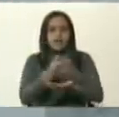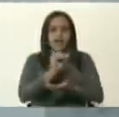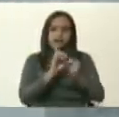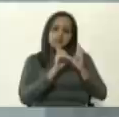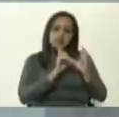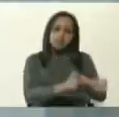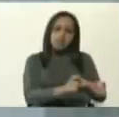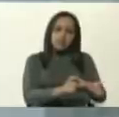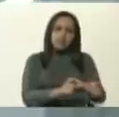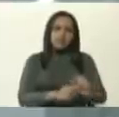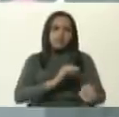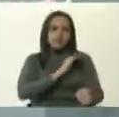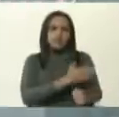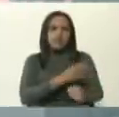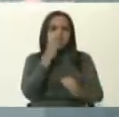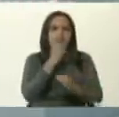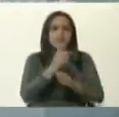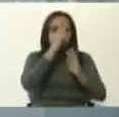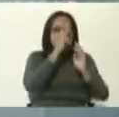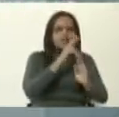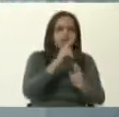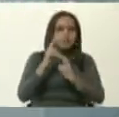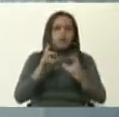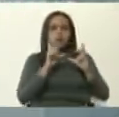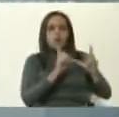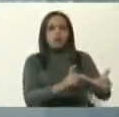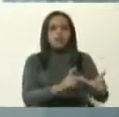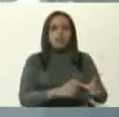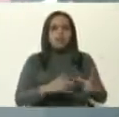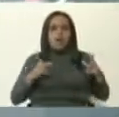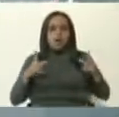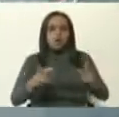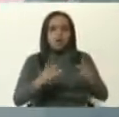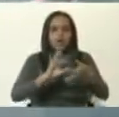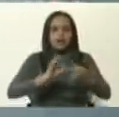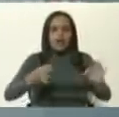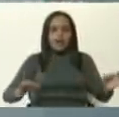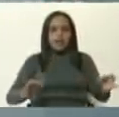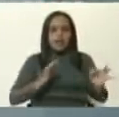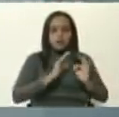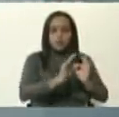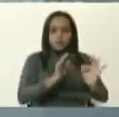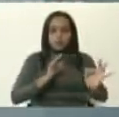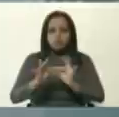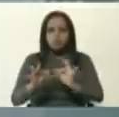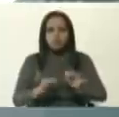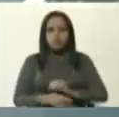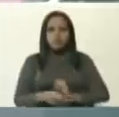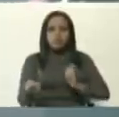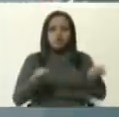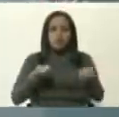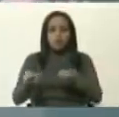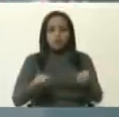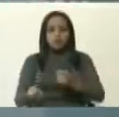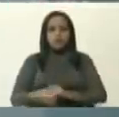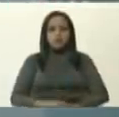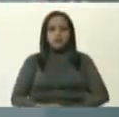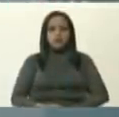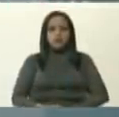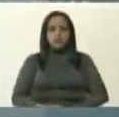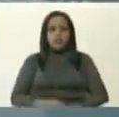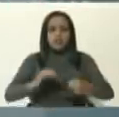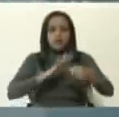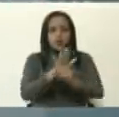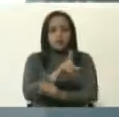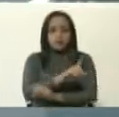respetuosos de la cuarentena radical para acortar con estas cadenas de contagios y controlar el COVID-19